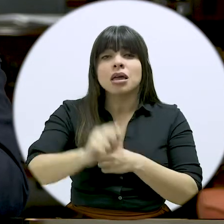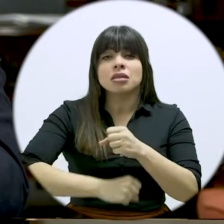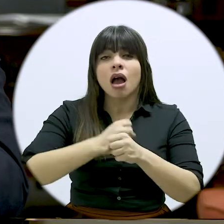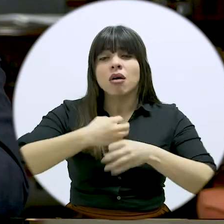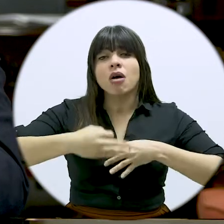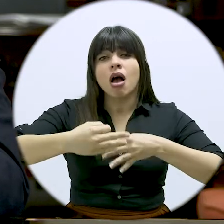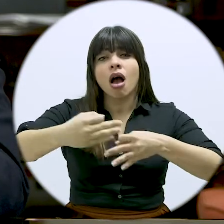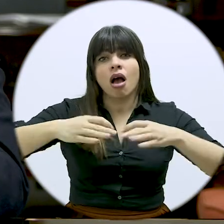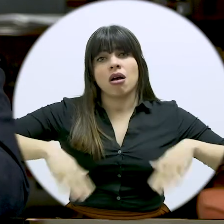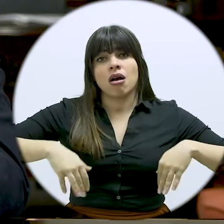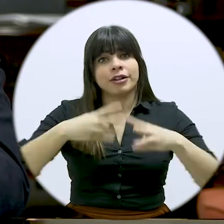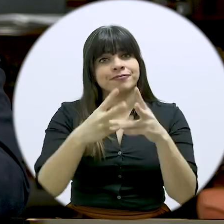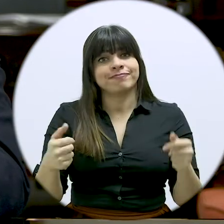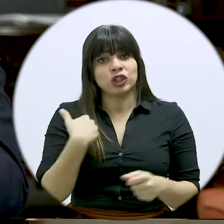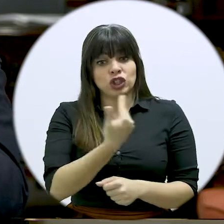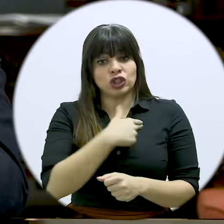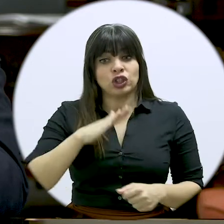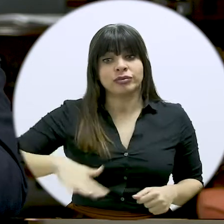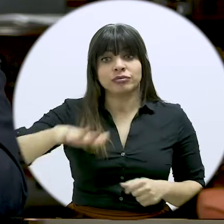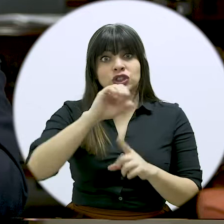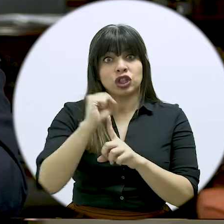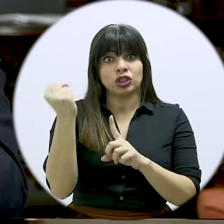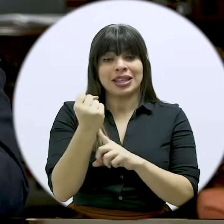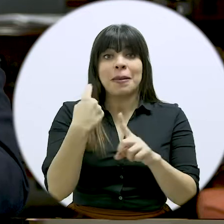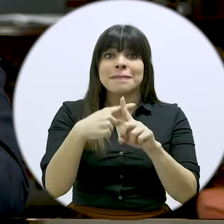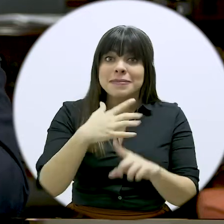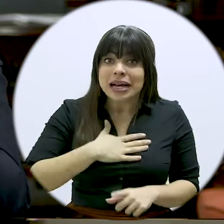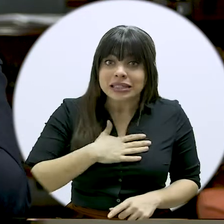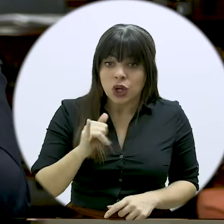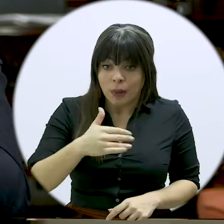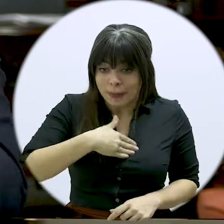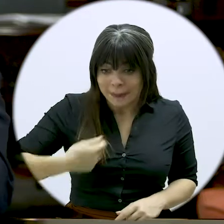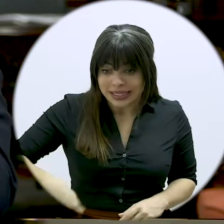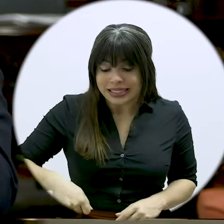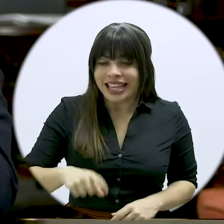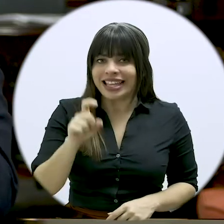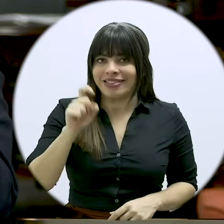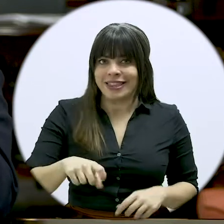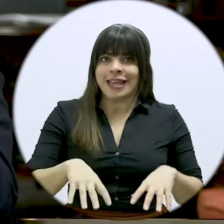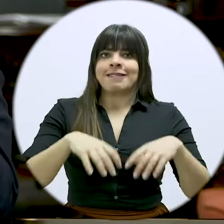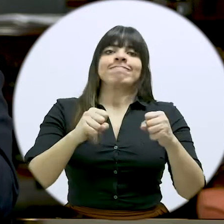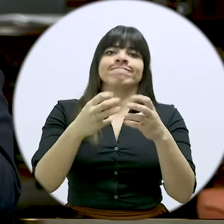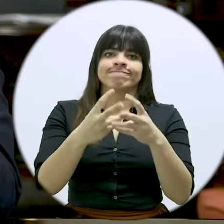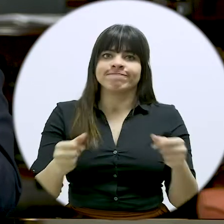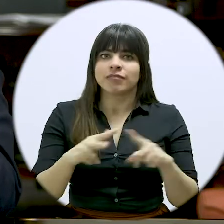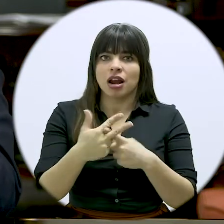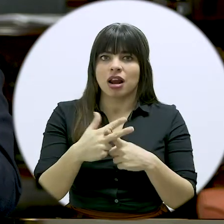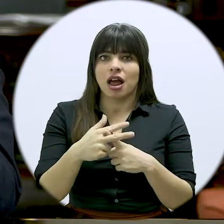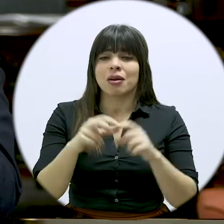20 años de no ser resuelto y que a nosotros como sociedad y a mí como presidente nos toca arreglar.